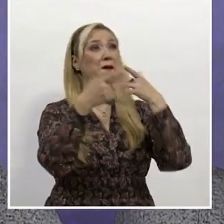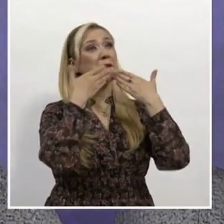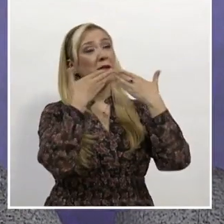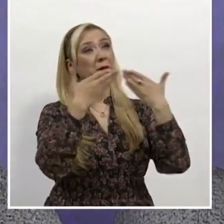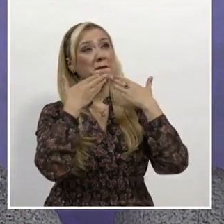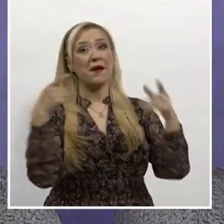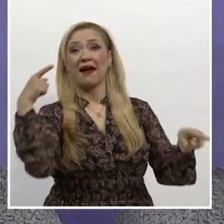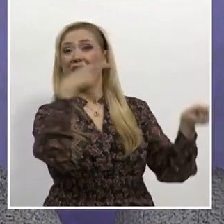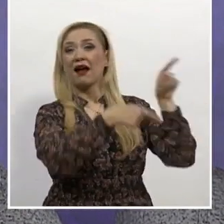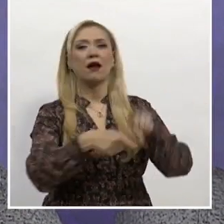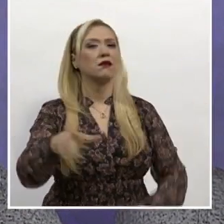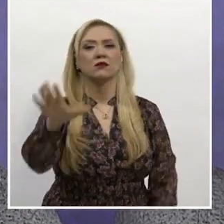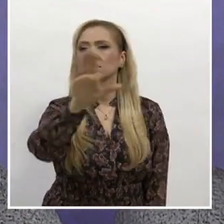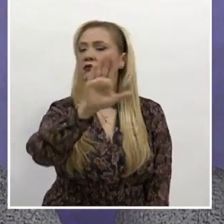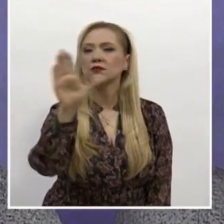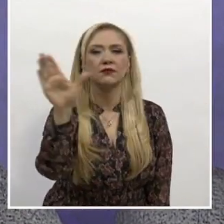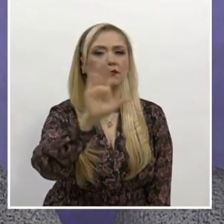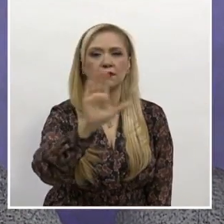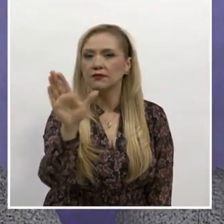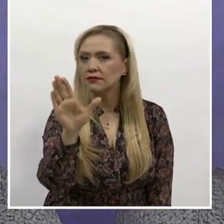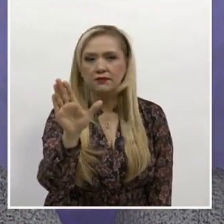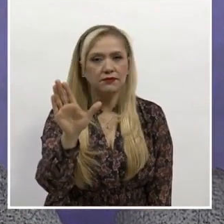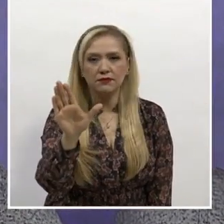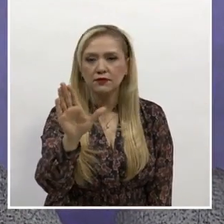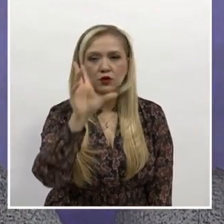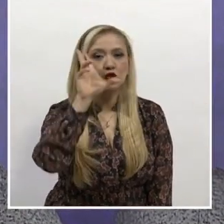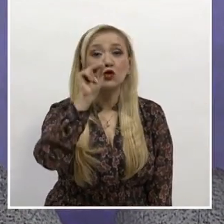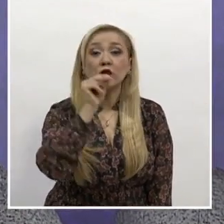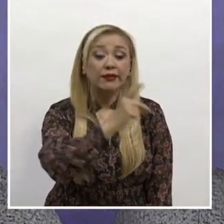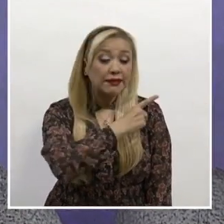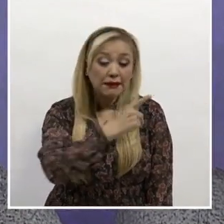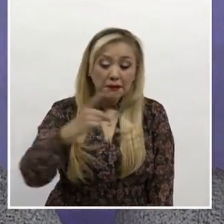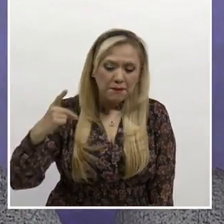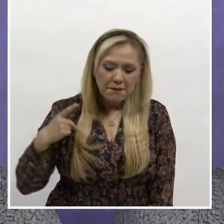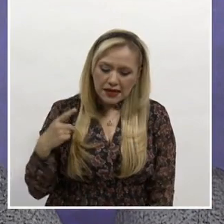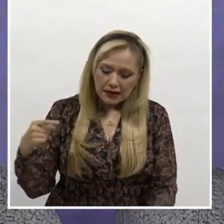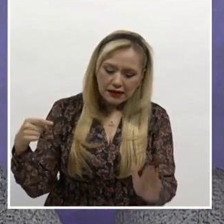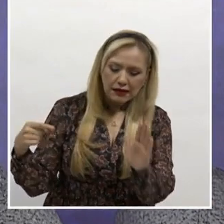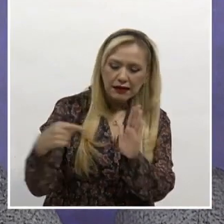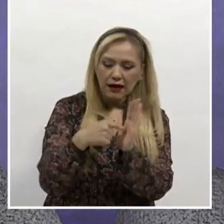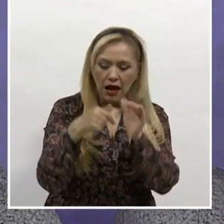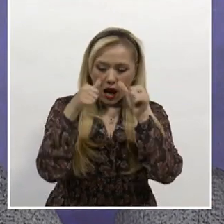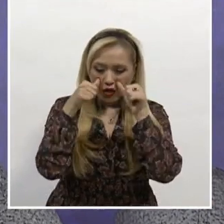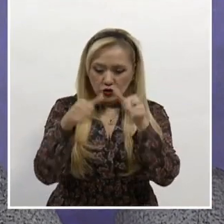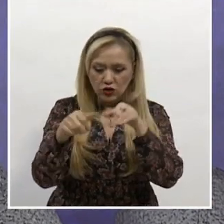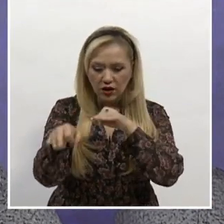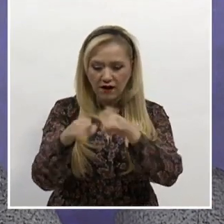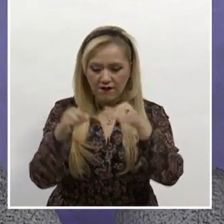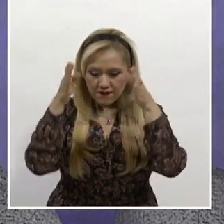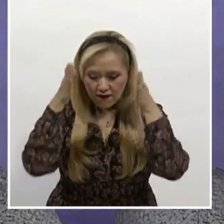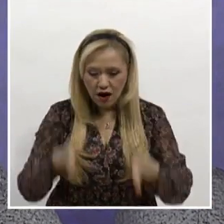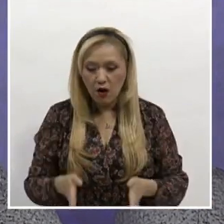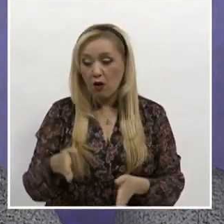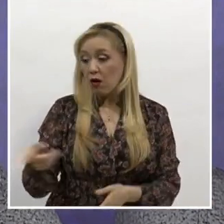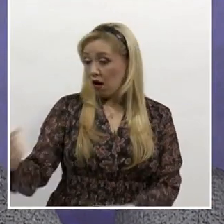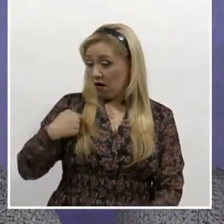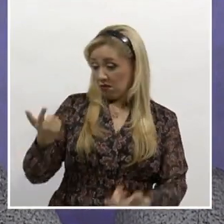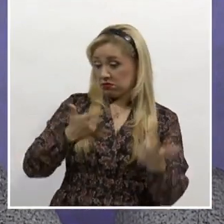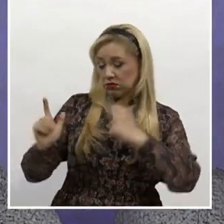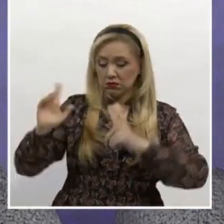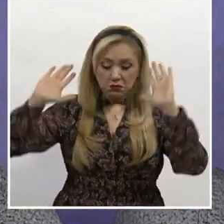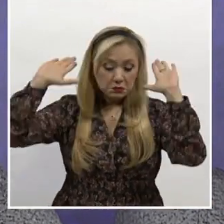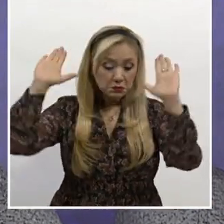eso nunca ha estado ni debe estar en nuestra misión axiológica, en nuestros